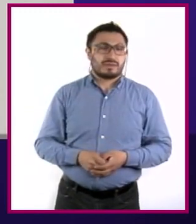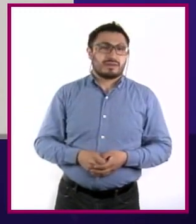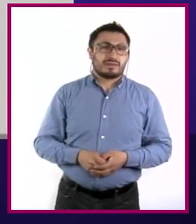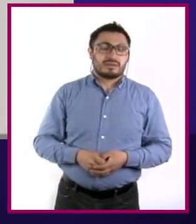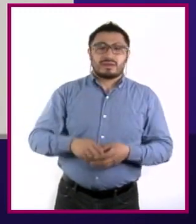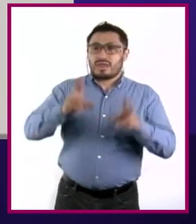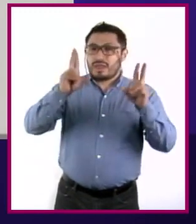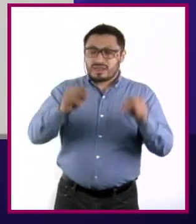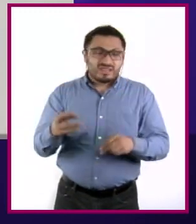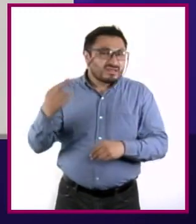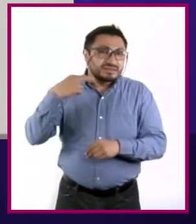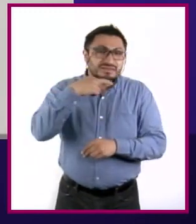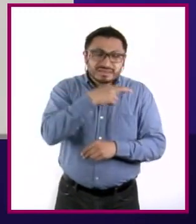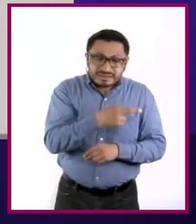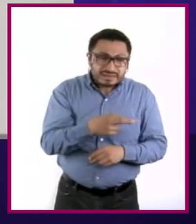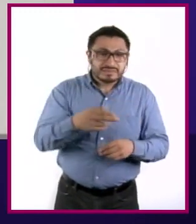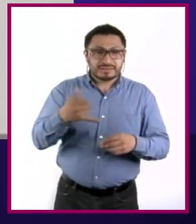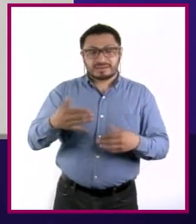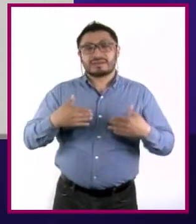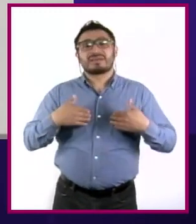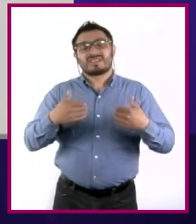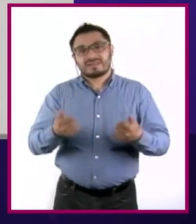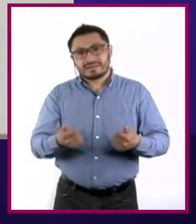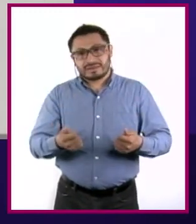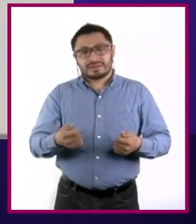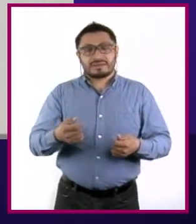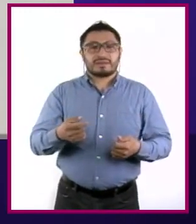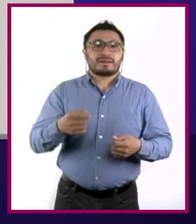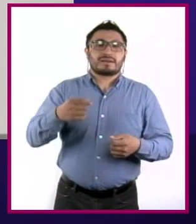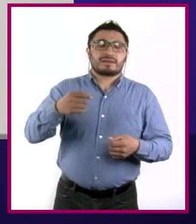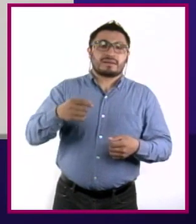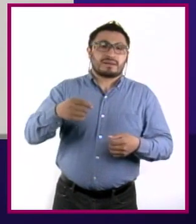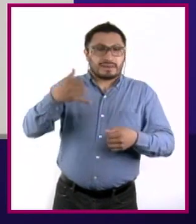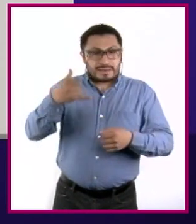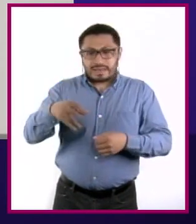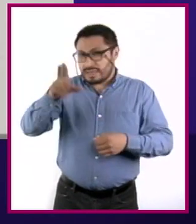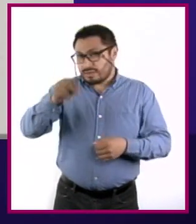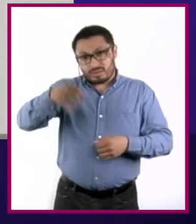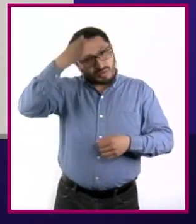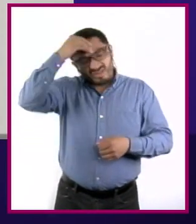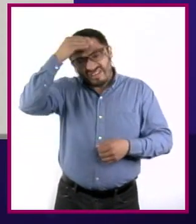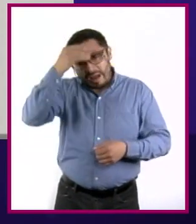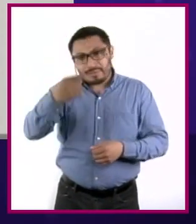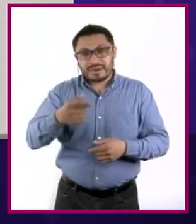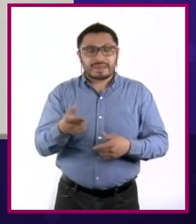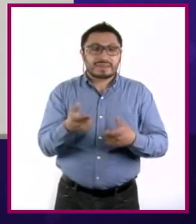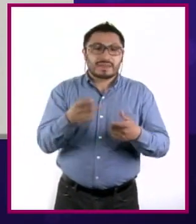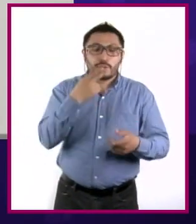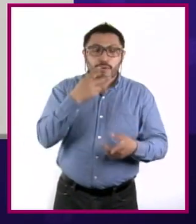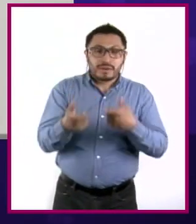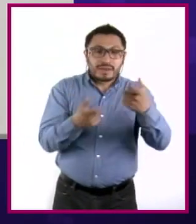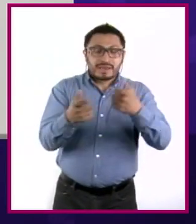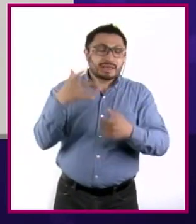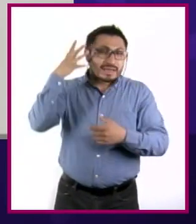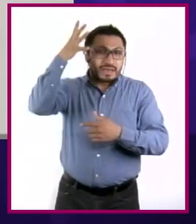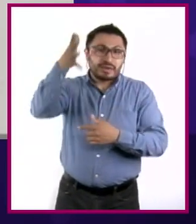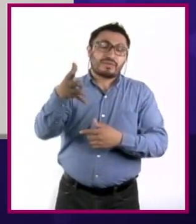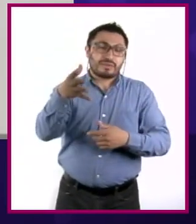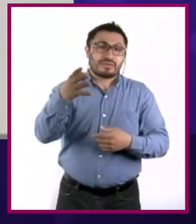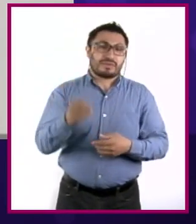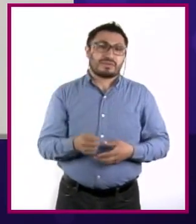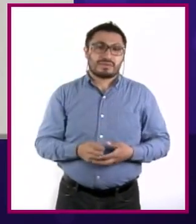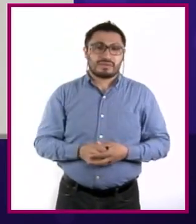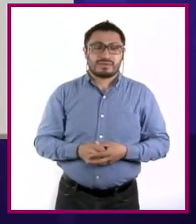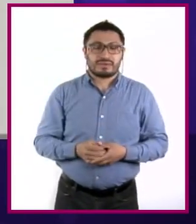entendamos y adquiramos una conciencia financiera para nuestro futuro, eventualmente conforme